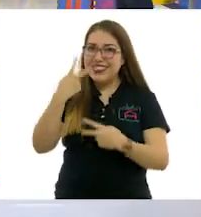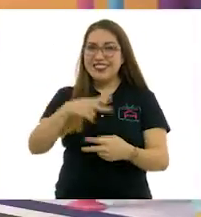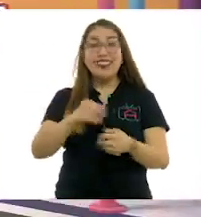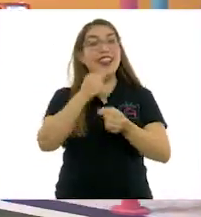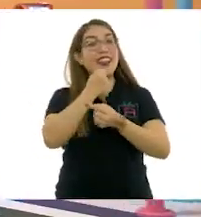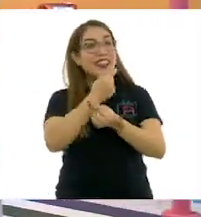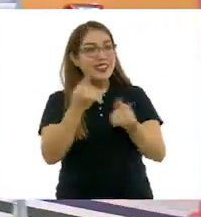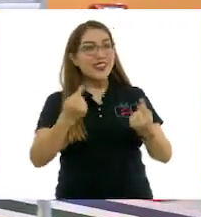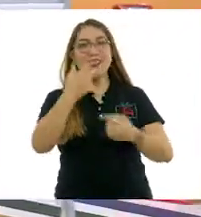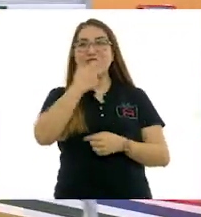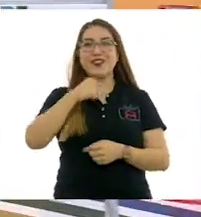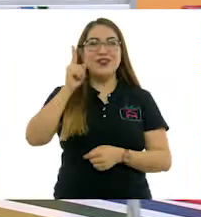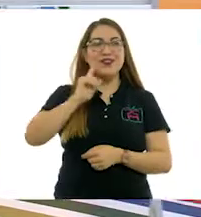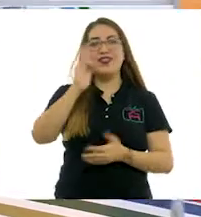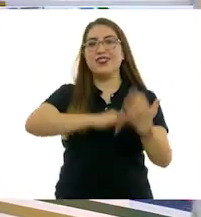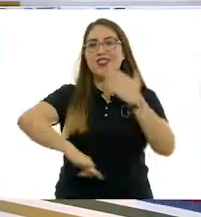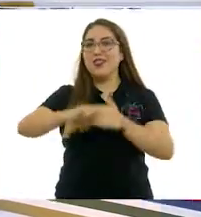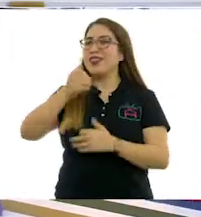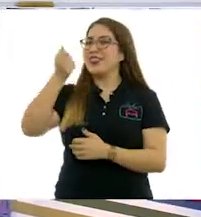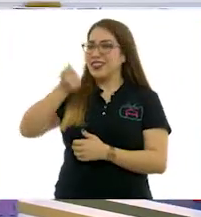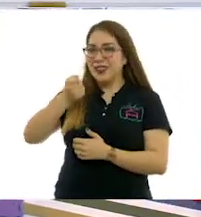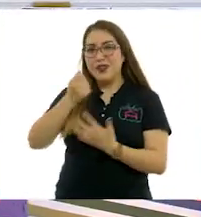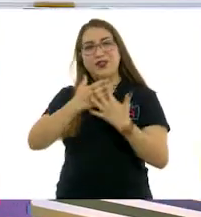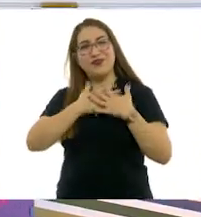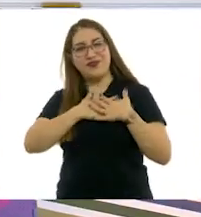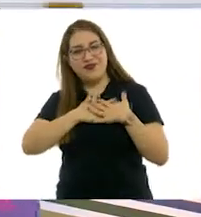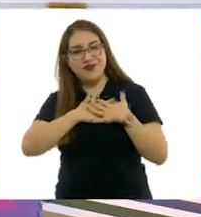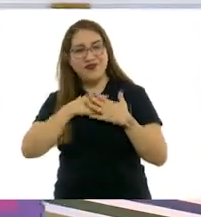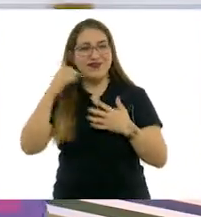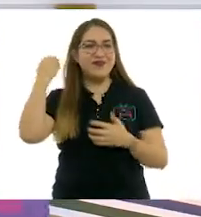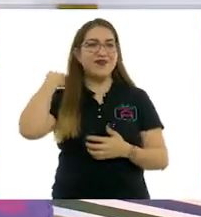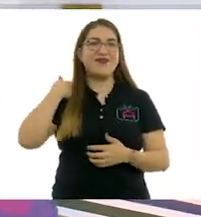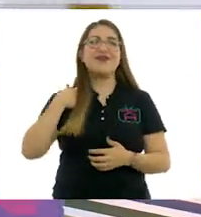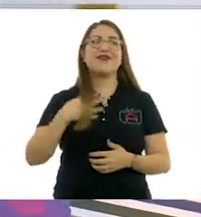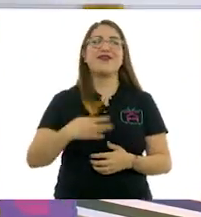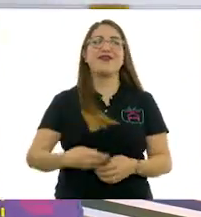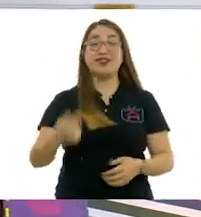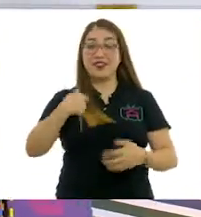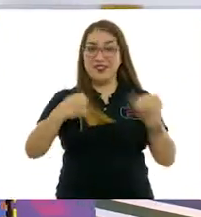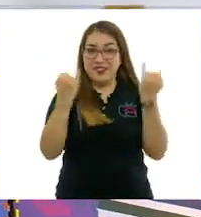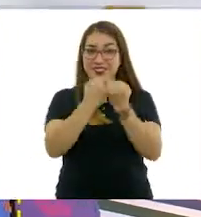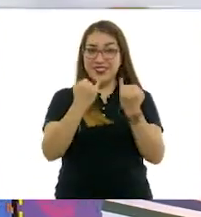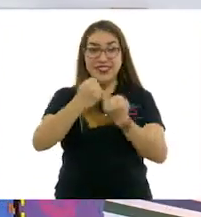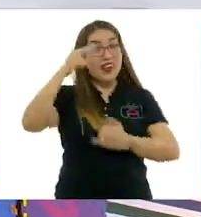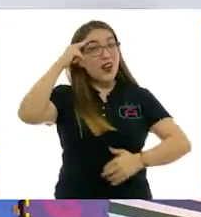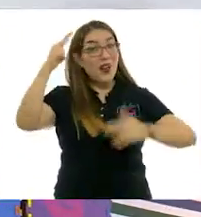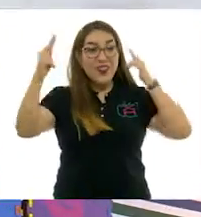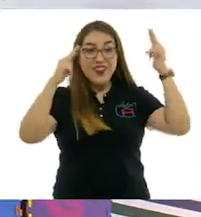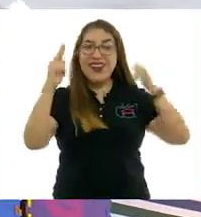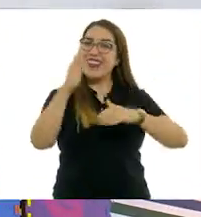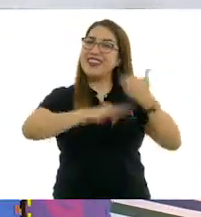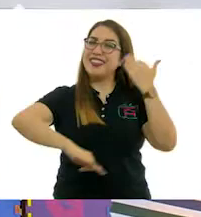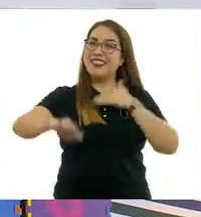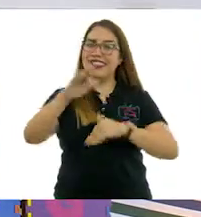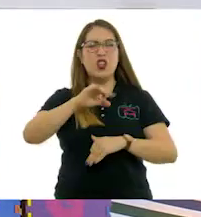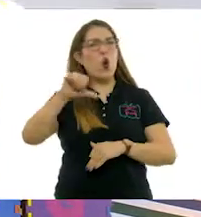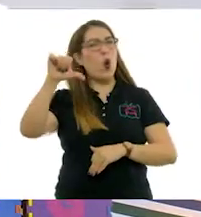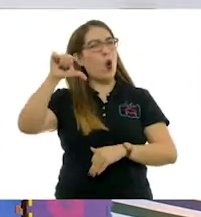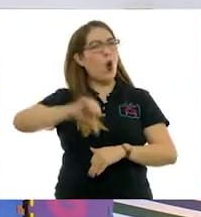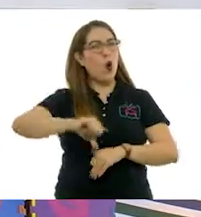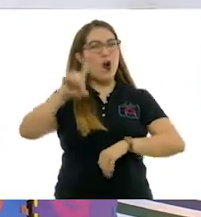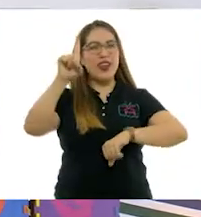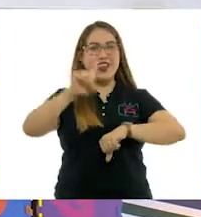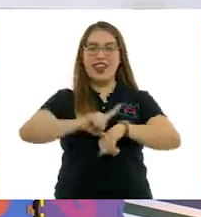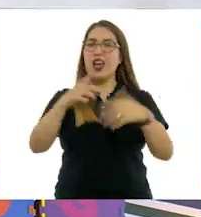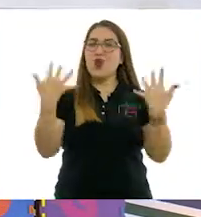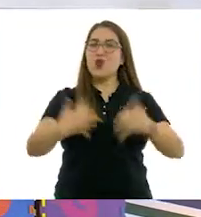niñas, los niños y yo te saludamos con el corazón. Igualmente yo los saludo desde el corazón. Hola, niñas y niños. Y bueno, hoy tenemos un día